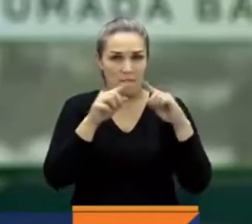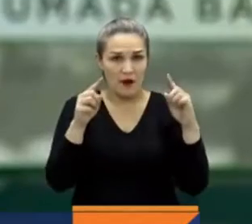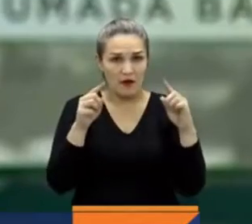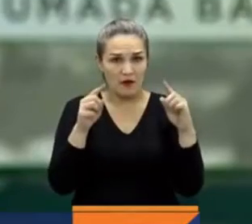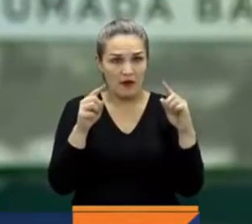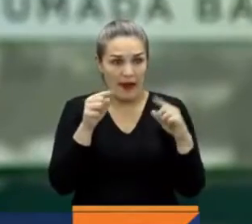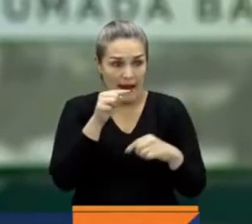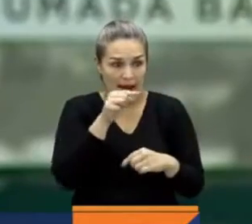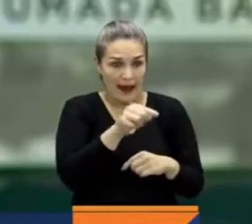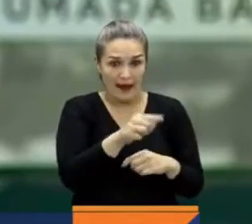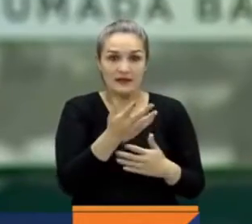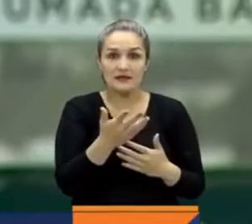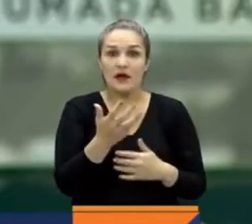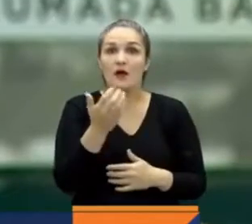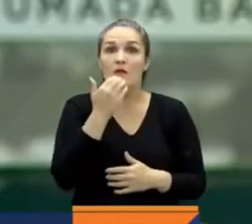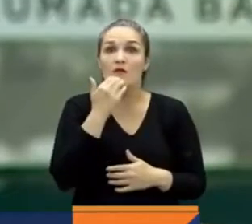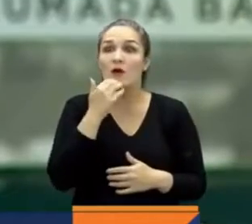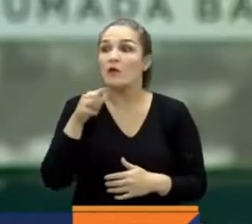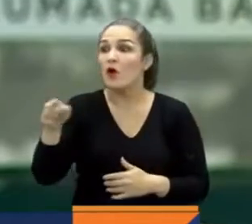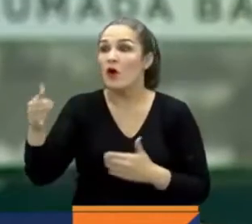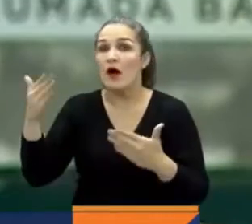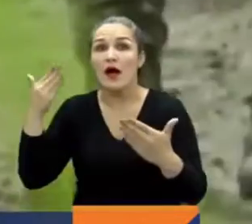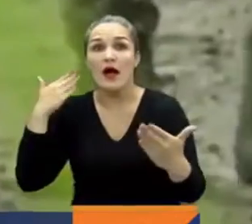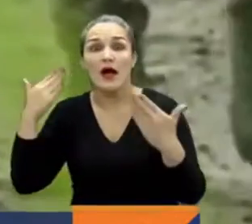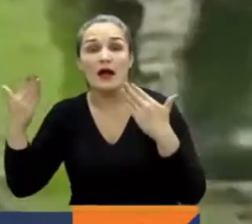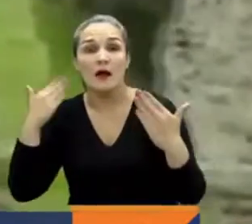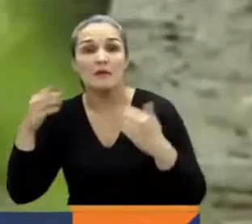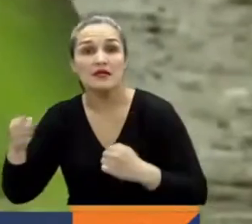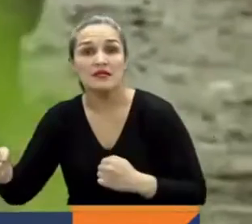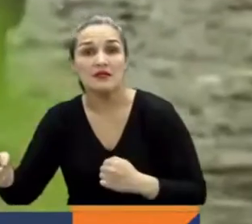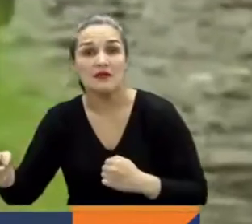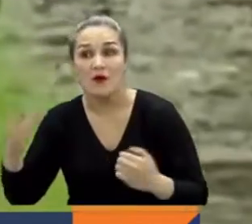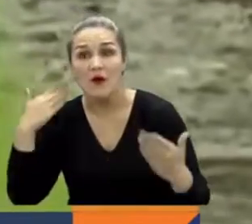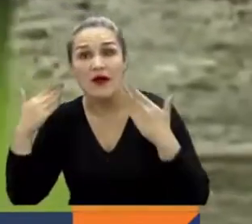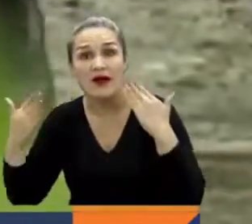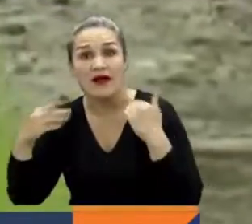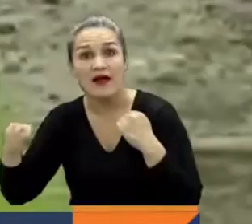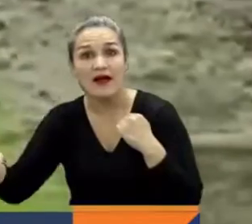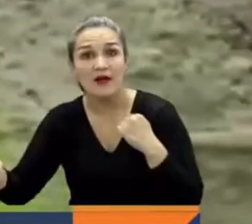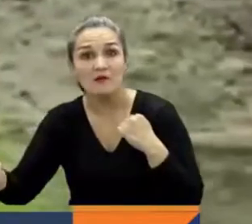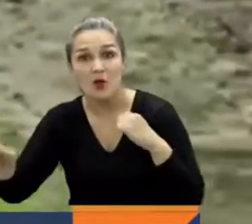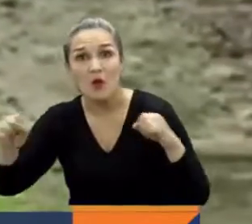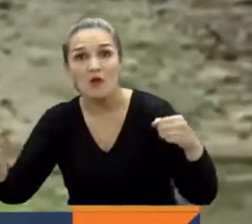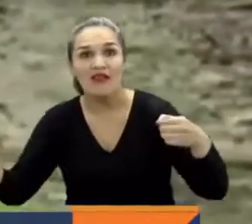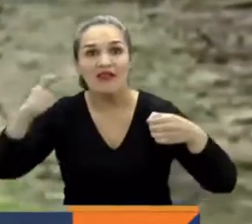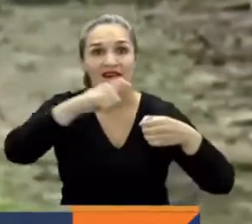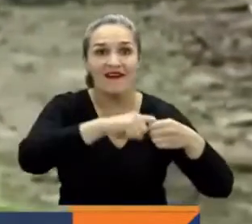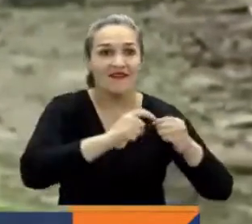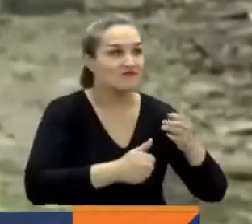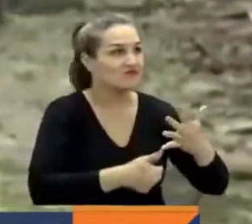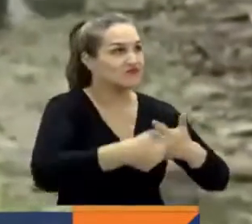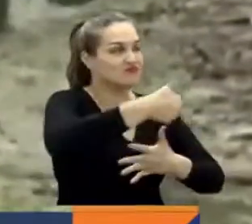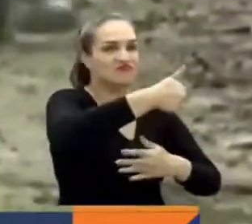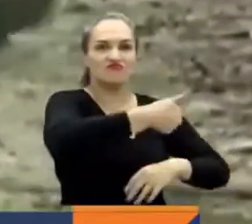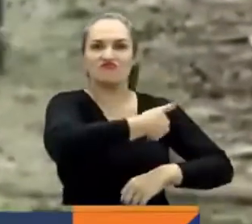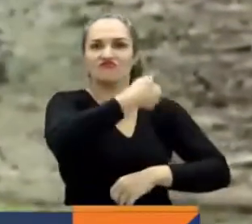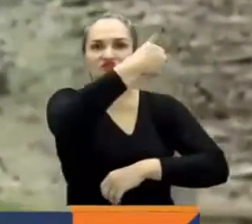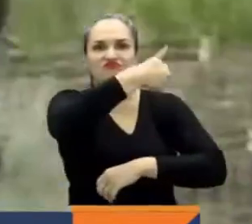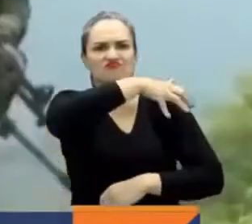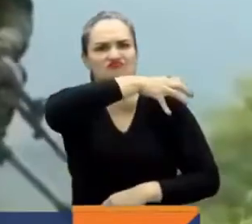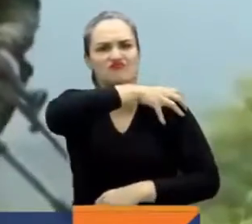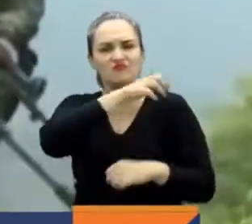pues el hijo de un campesino se puede volver general. Actualmente quien quiera ingresar a la Escuela de Soldados Profesionales de